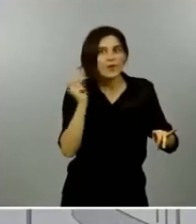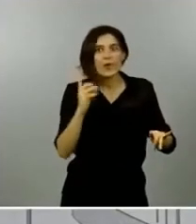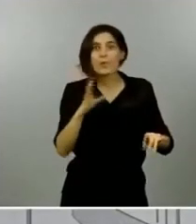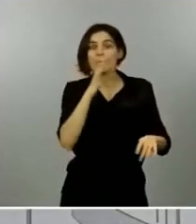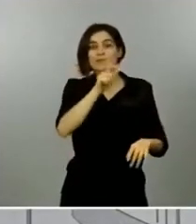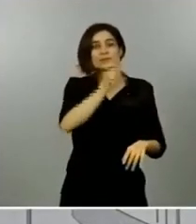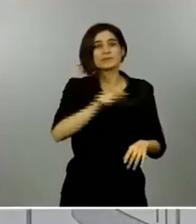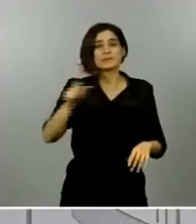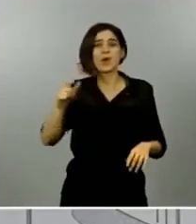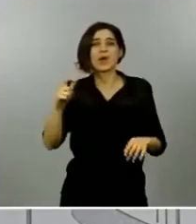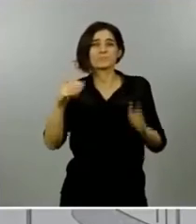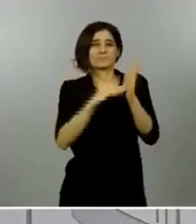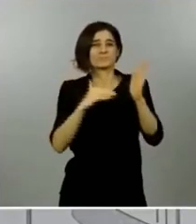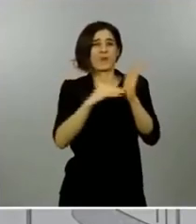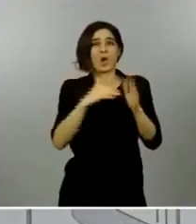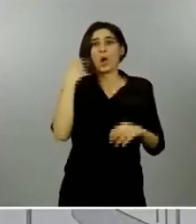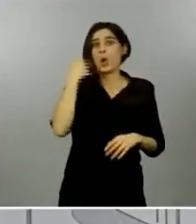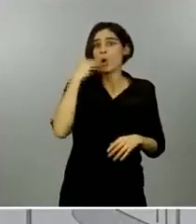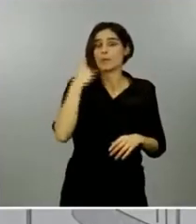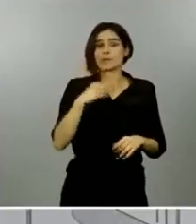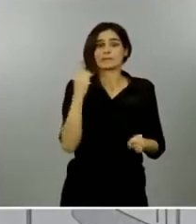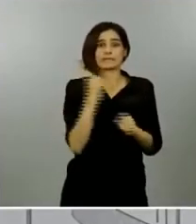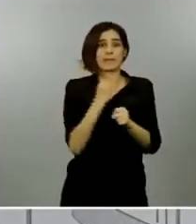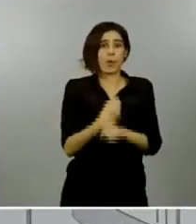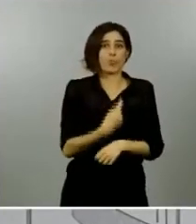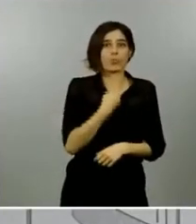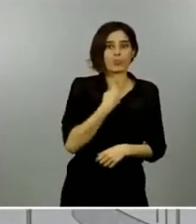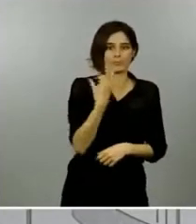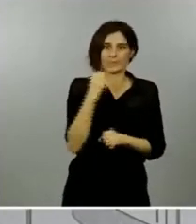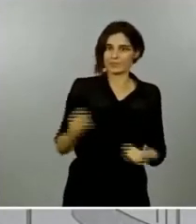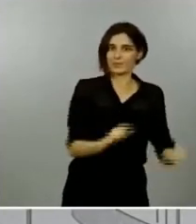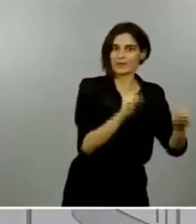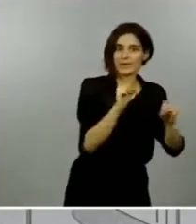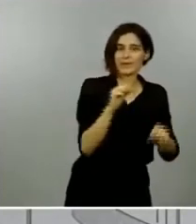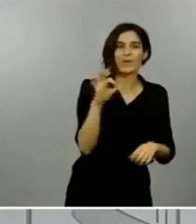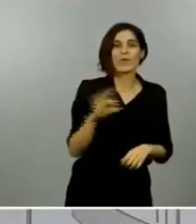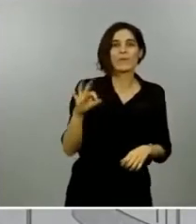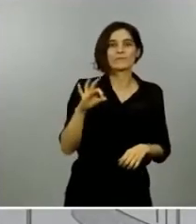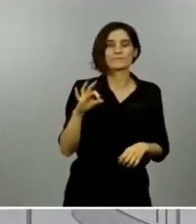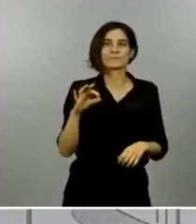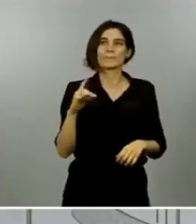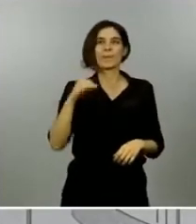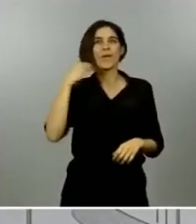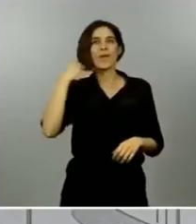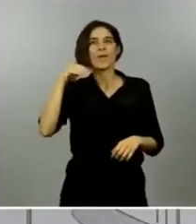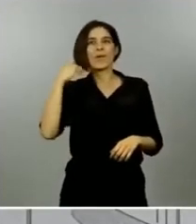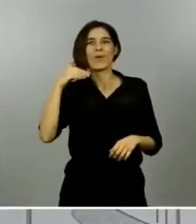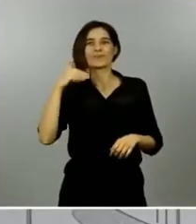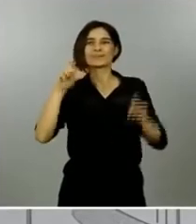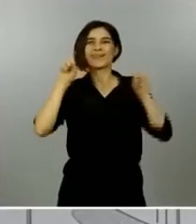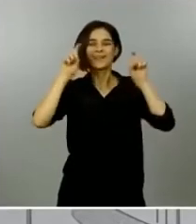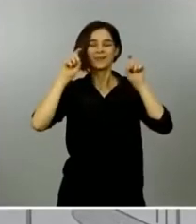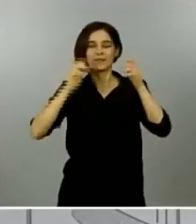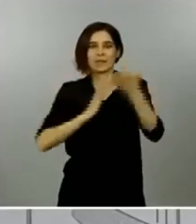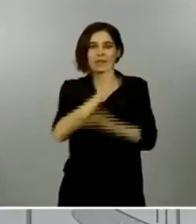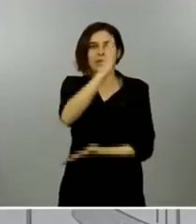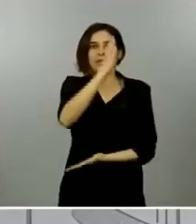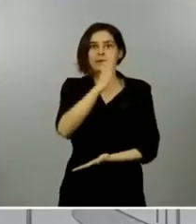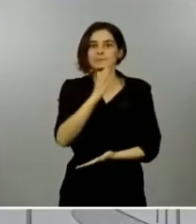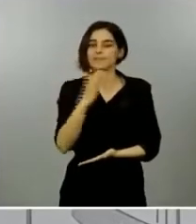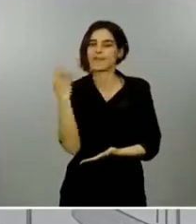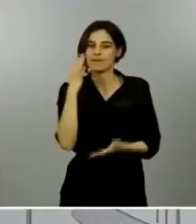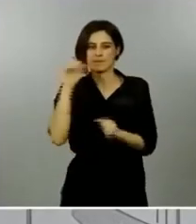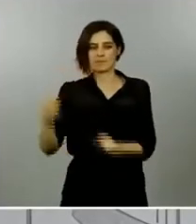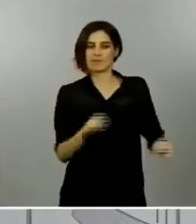se han quedado sin empleo o que han visto cortados sus digamos procesos educativos porque son nuestros compatriotas todos ellos